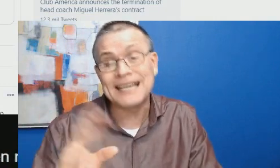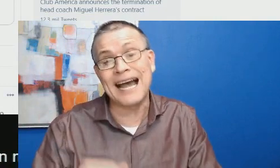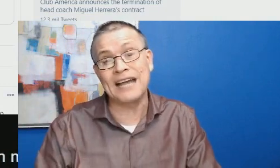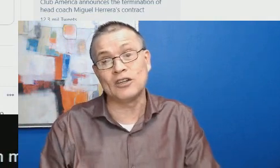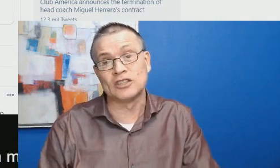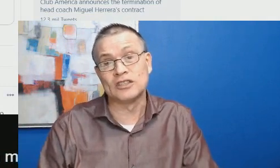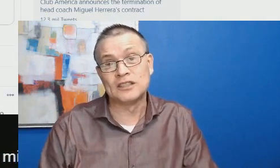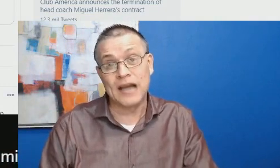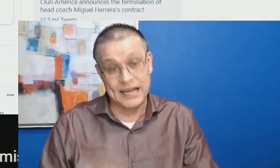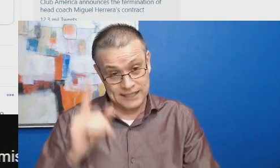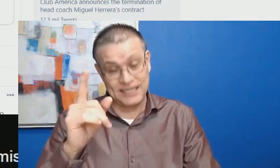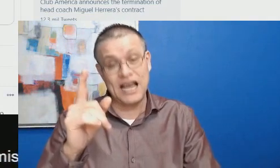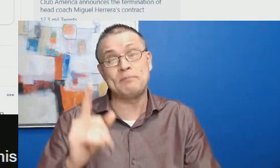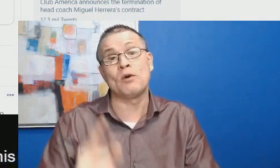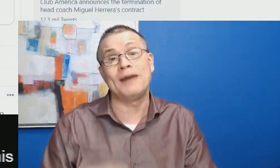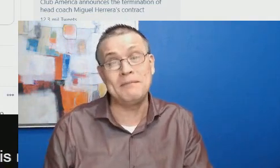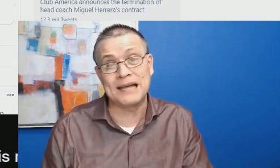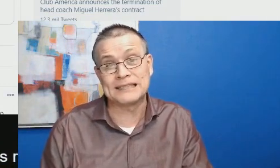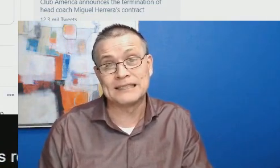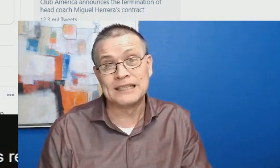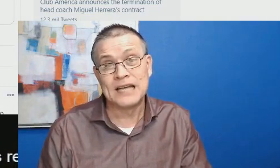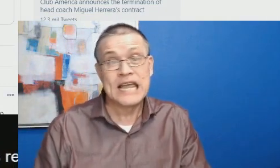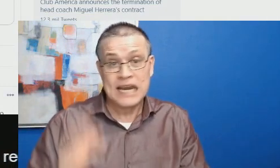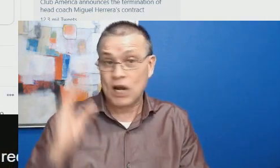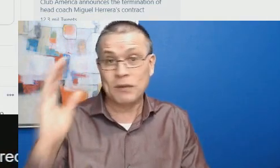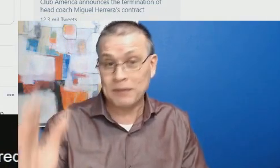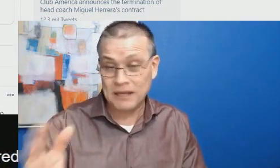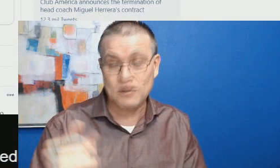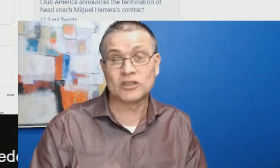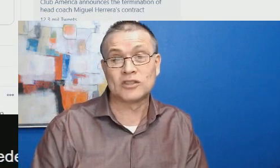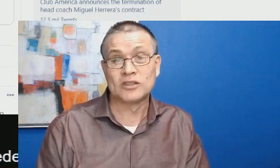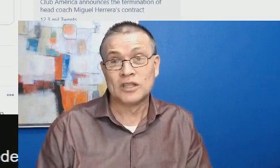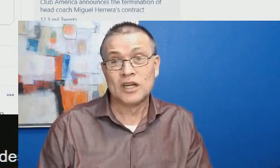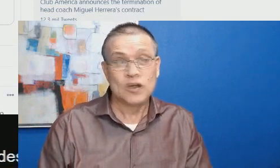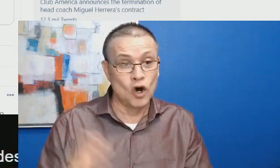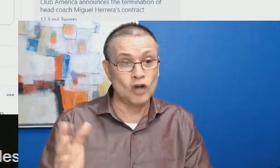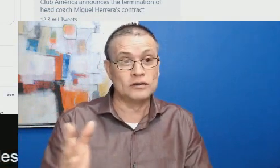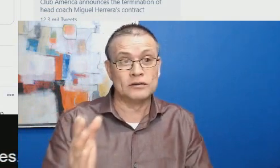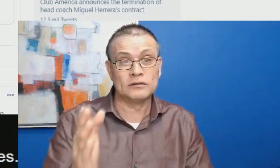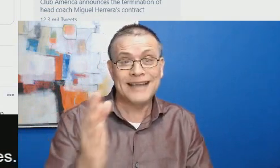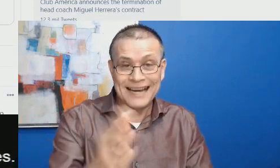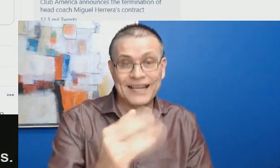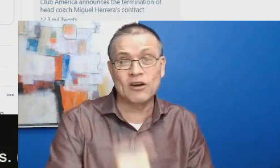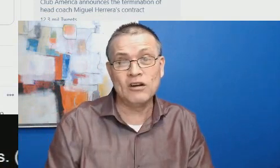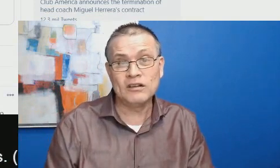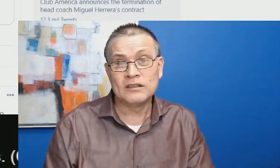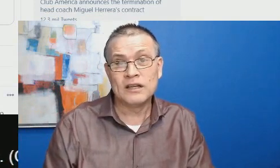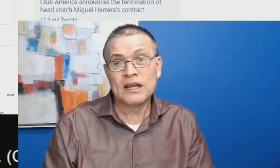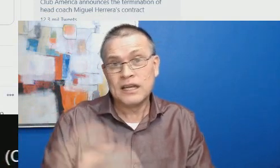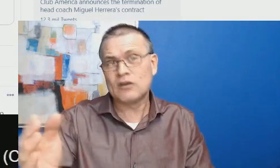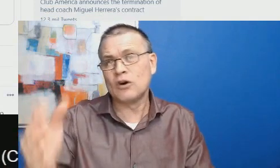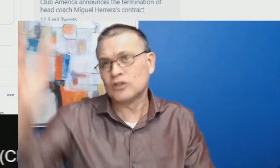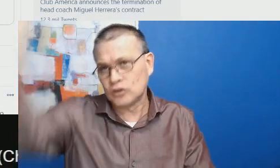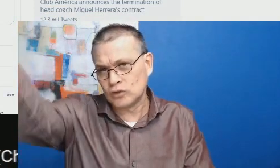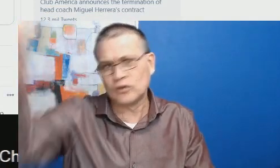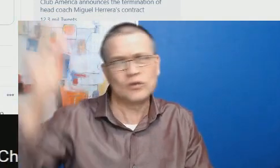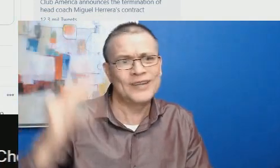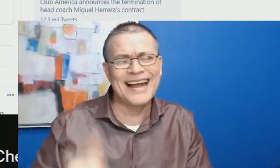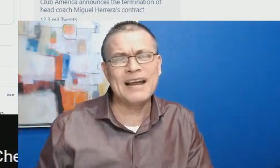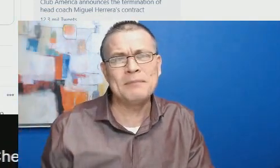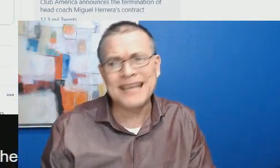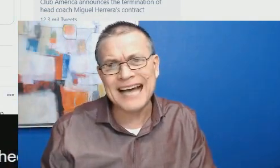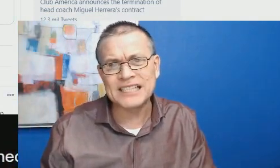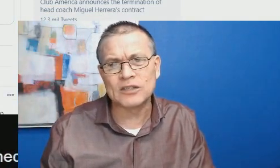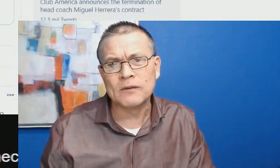los mexicanos, ahí sí hay problemas. Y lo vivimos con Calderón y con su